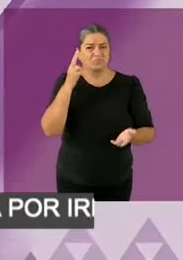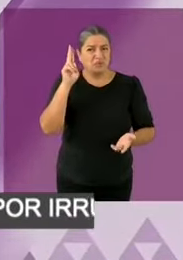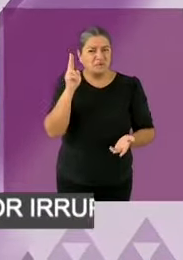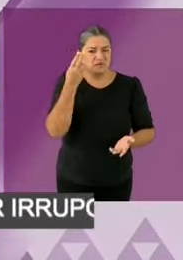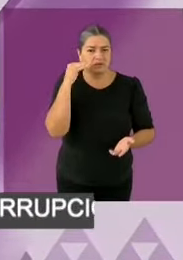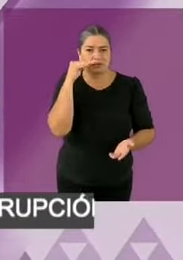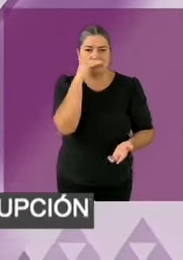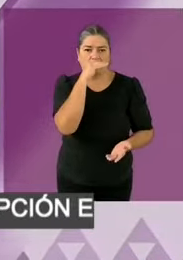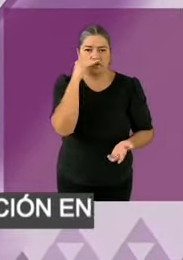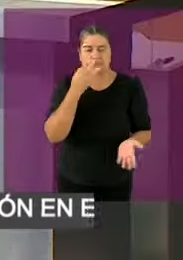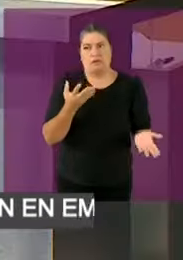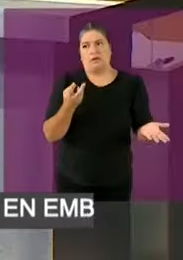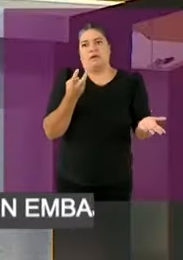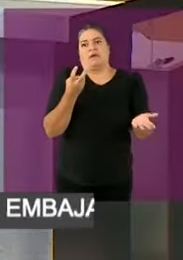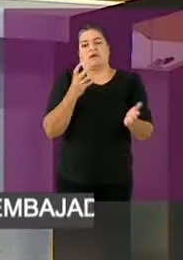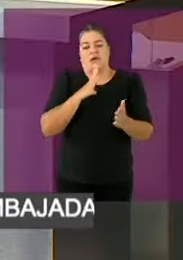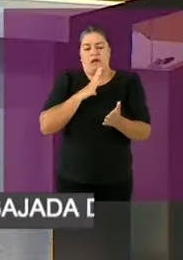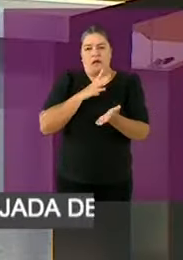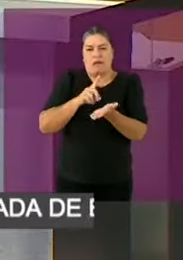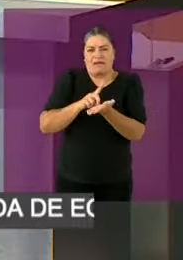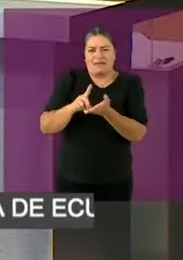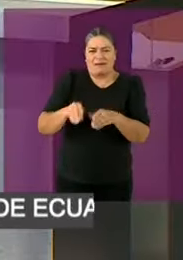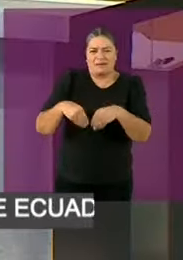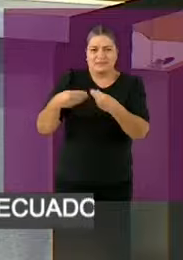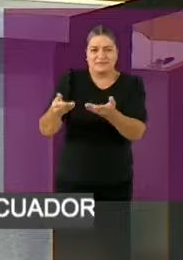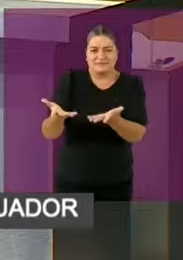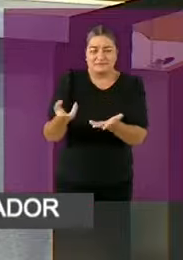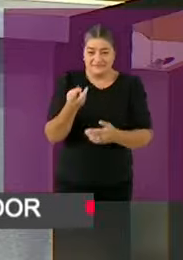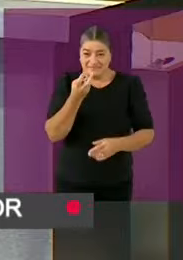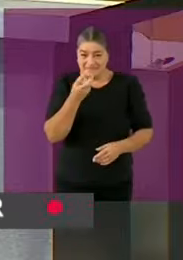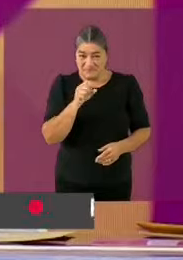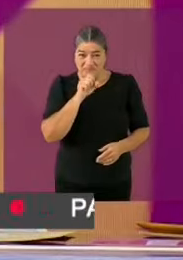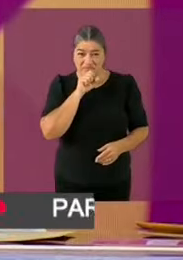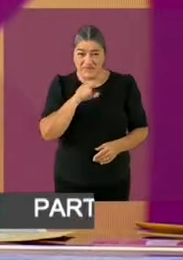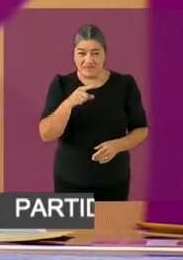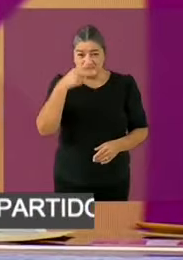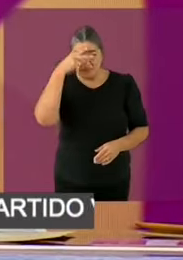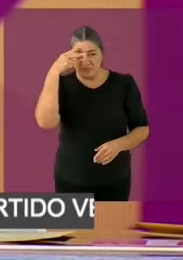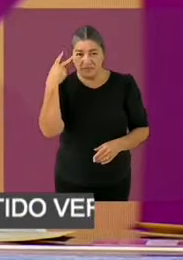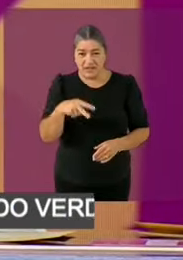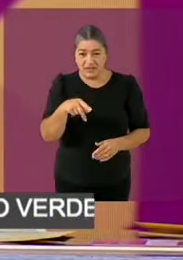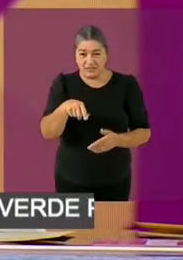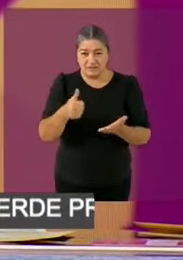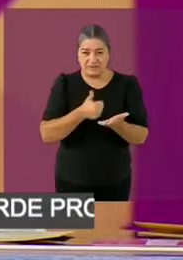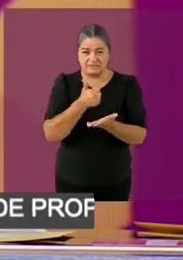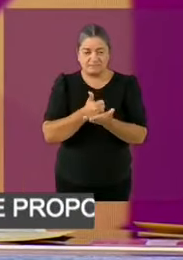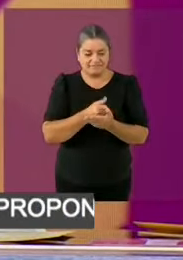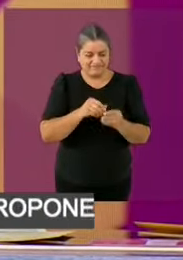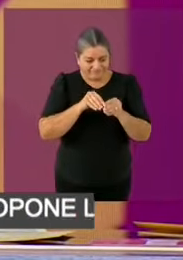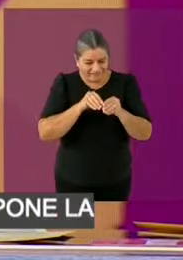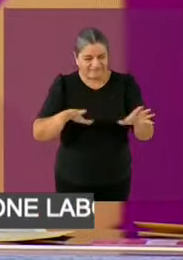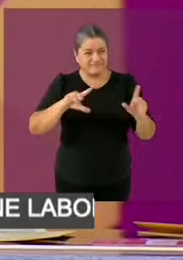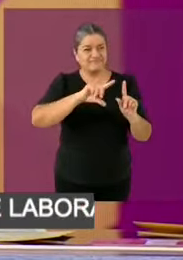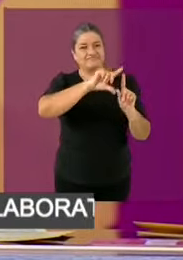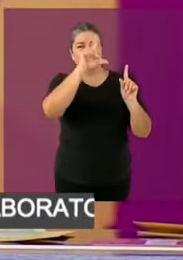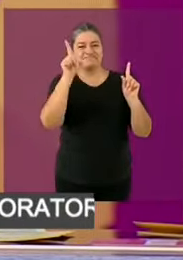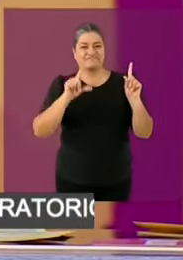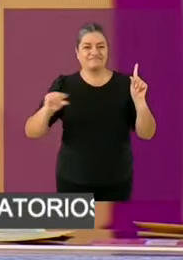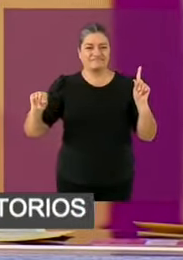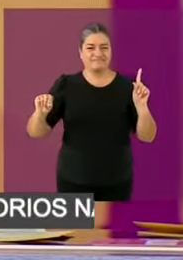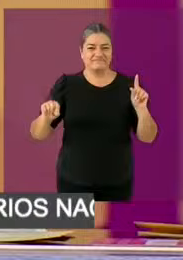Gracias, candidata Claudia. Siemón, candidata Xochitl Galos. Bueno, pues a Claudia se le olvidó hablar del colegio Repsamen.